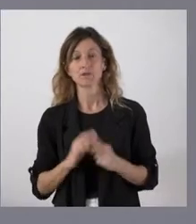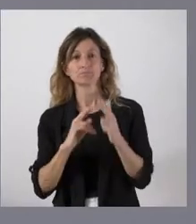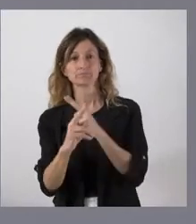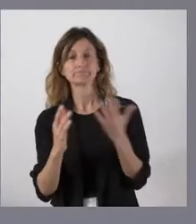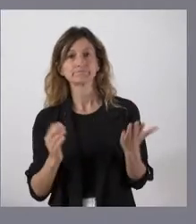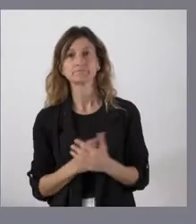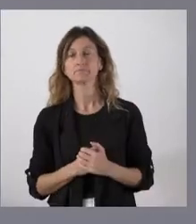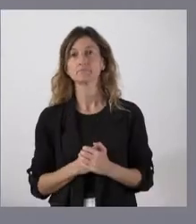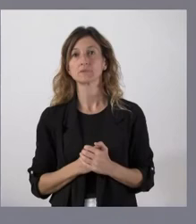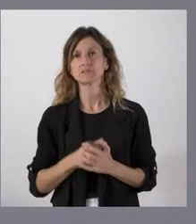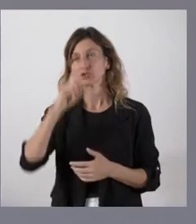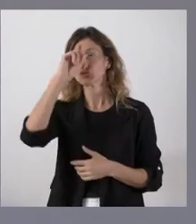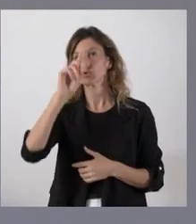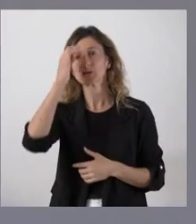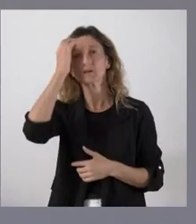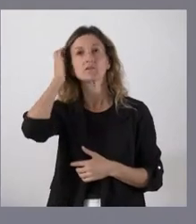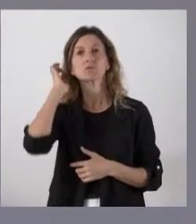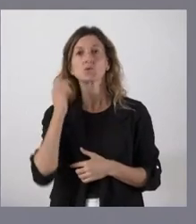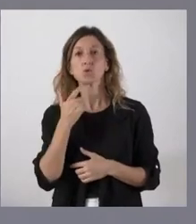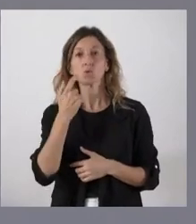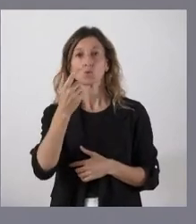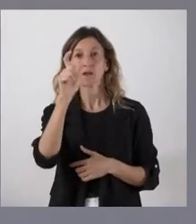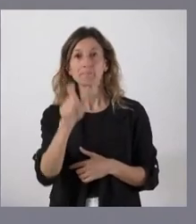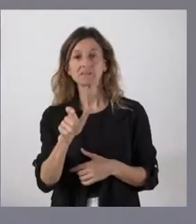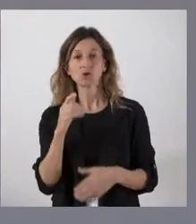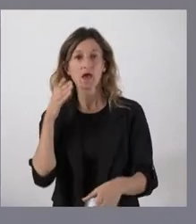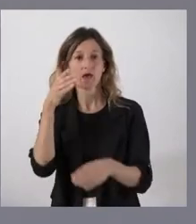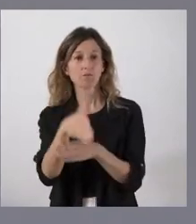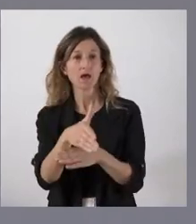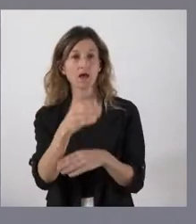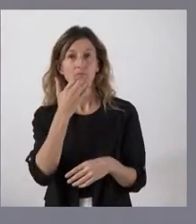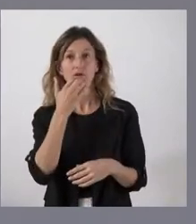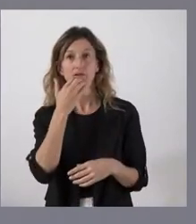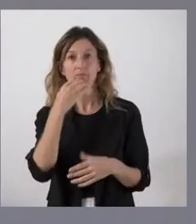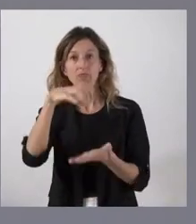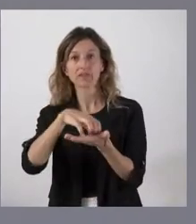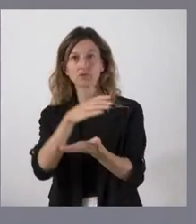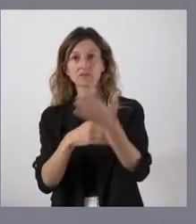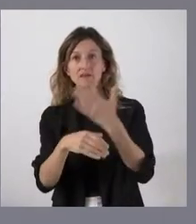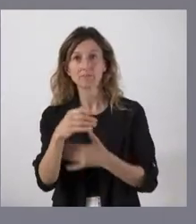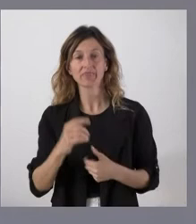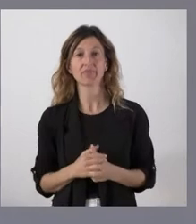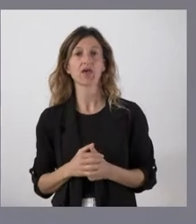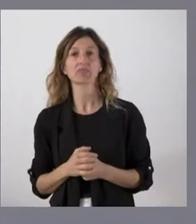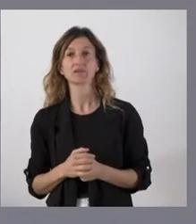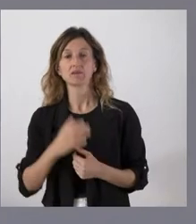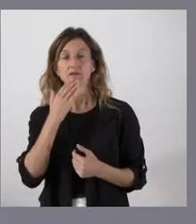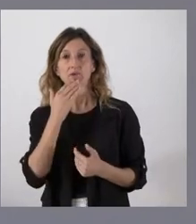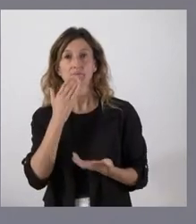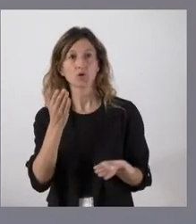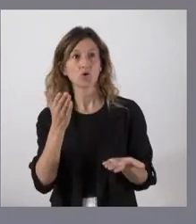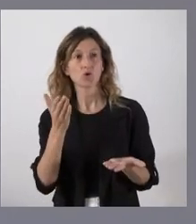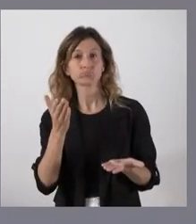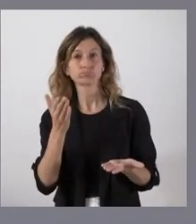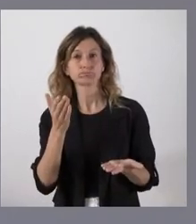Pues, bueno, pues no lo sé imaginemos una persona que acude a un centro de discapacidad y ahí se le otorga pues